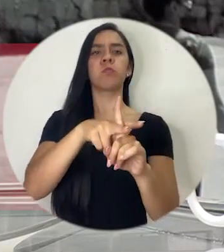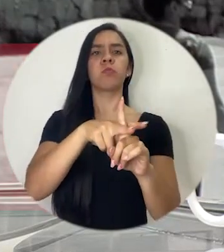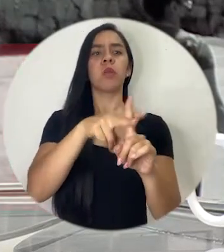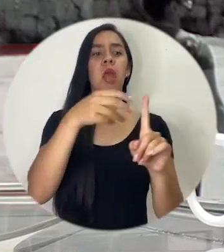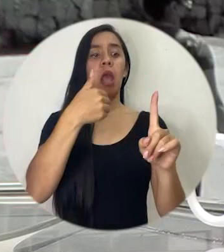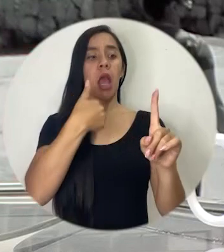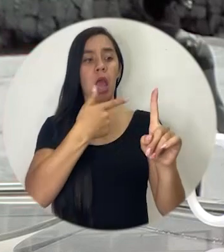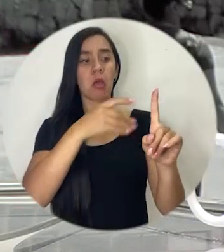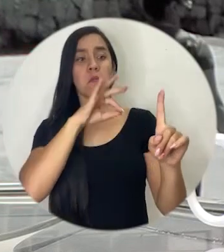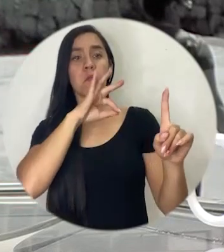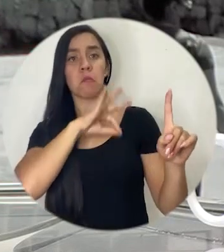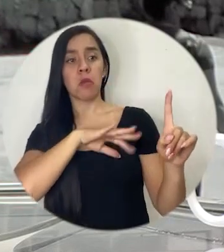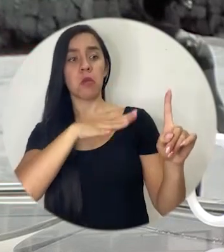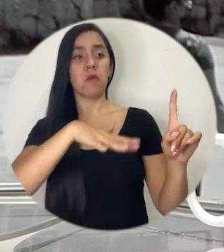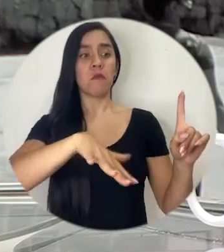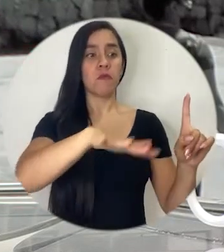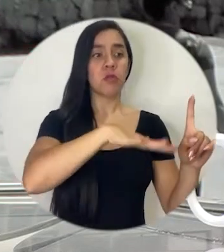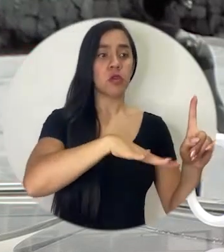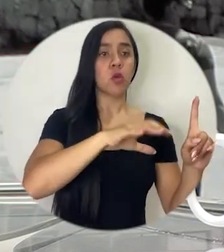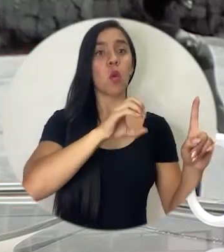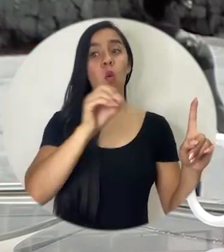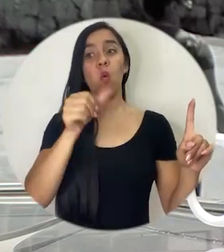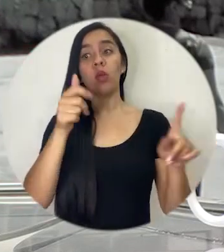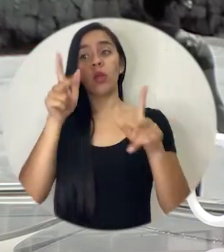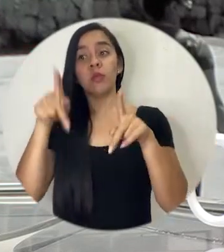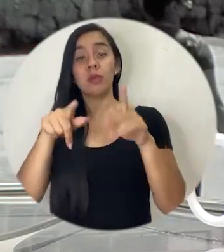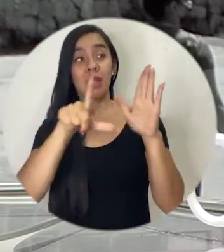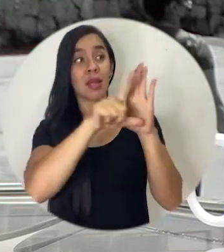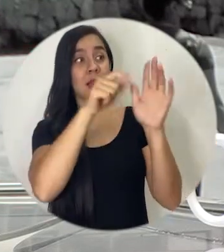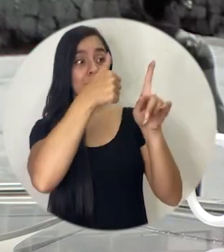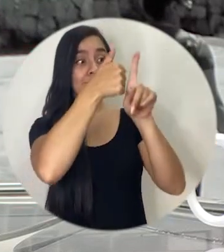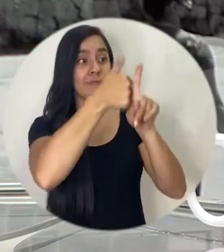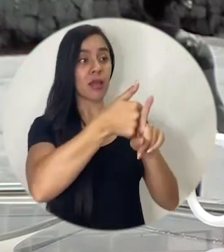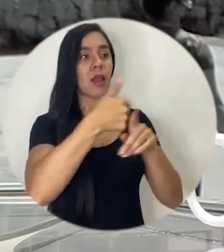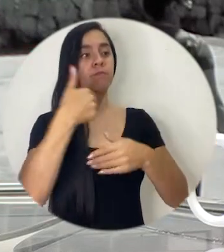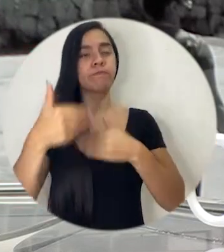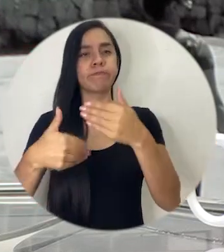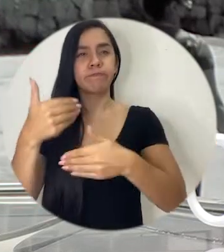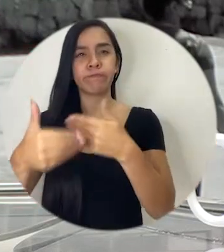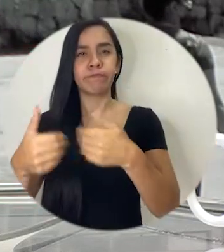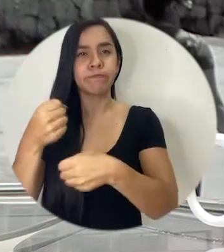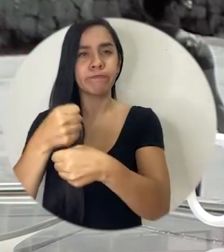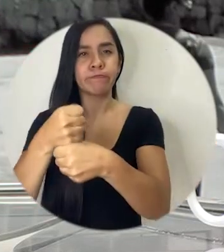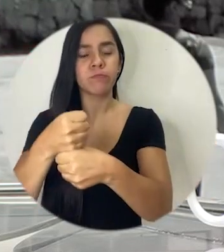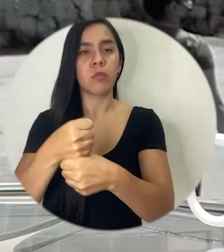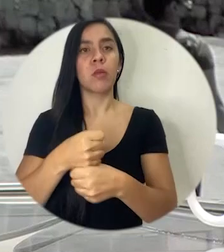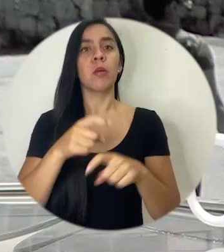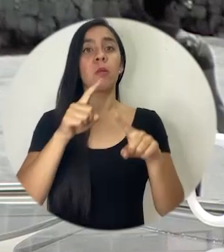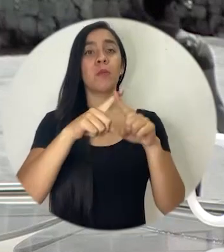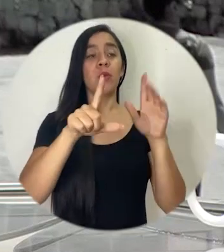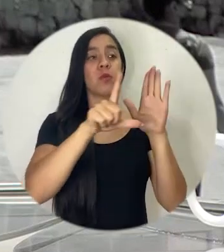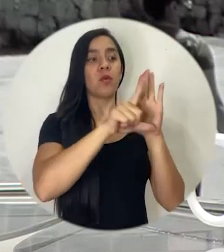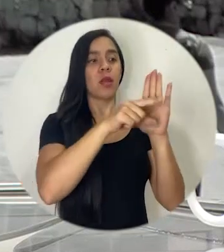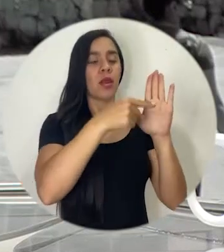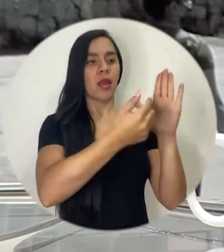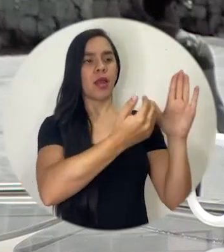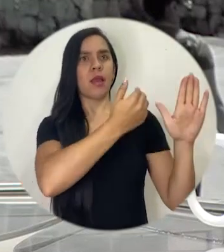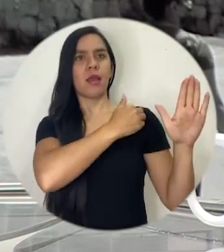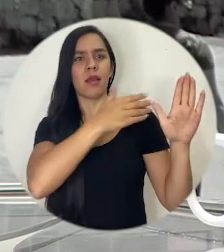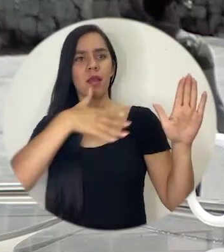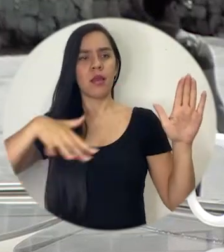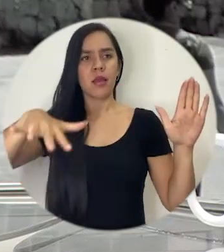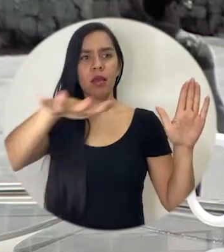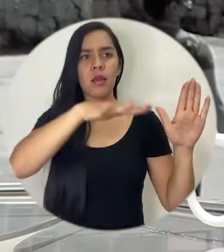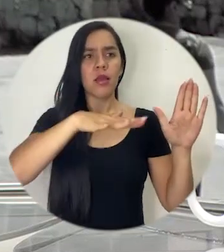para muchos un poquito más de trabajo para otros pero que nos abre de alguna forma un gran panorama